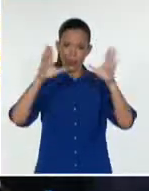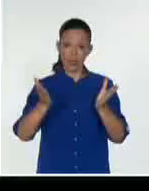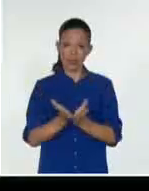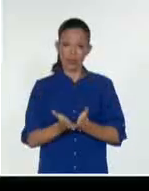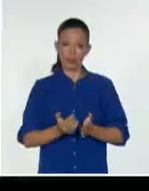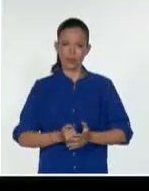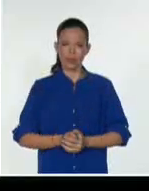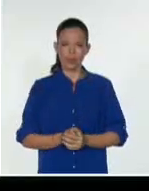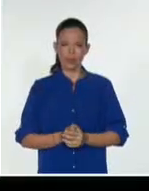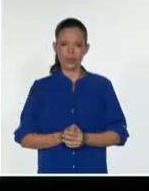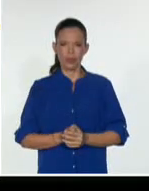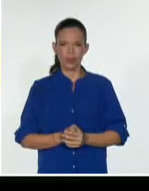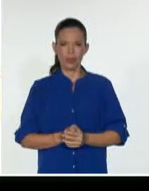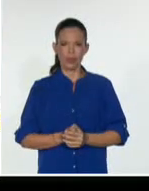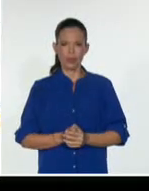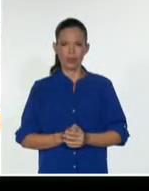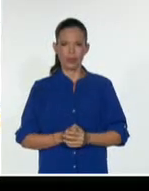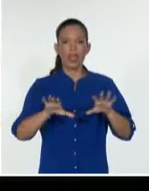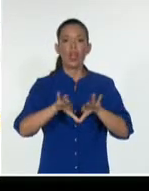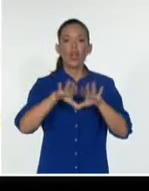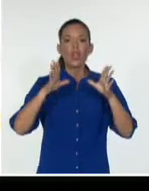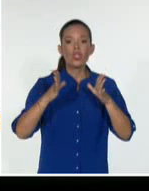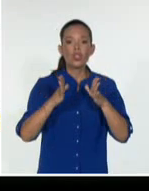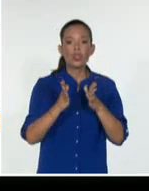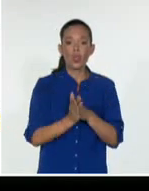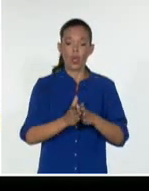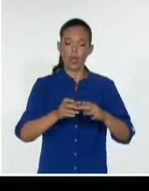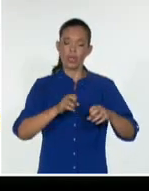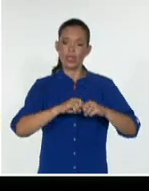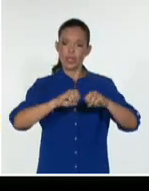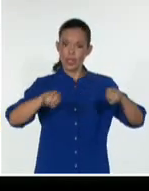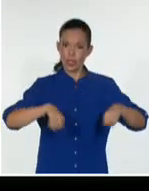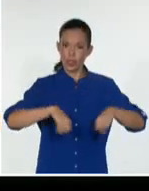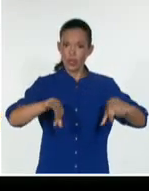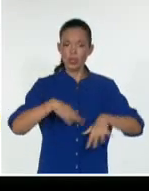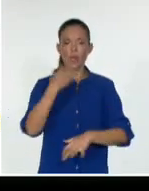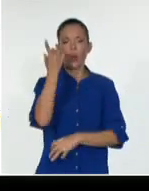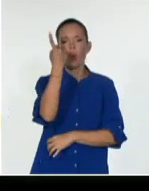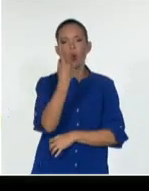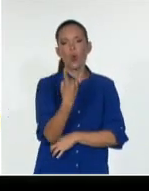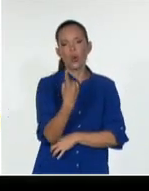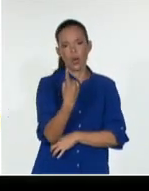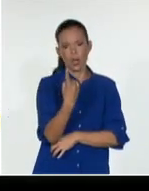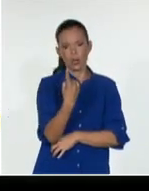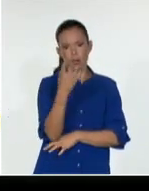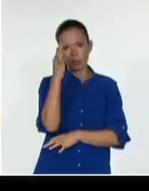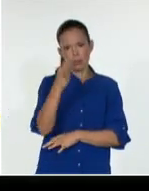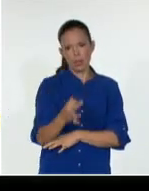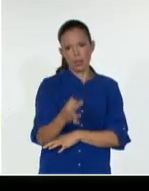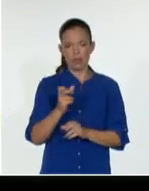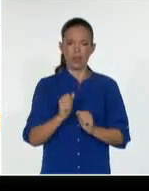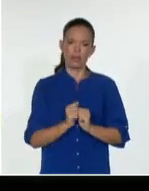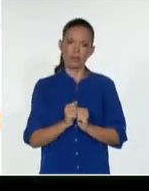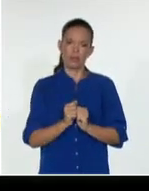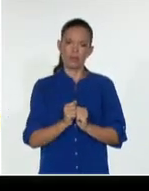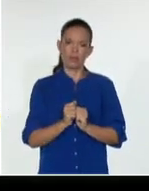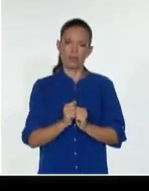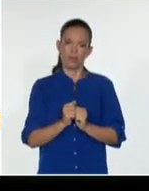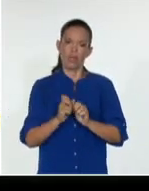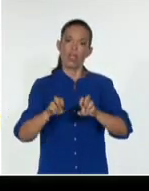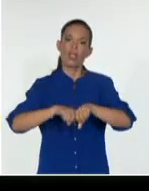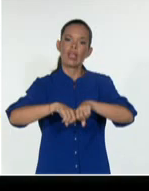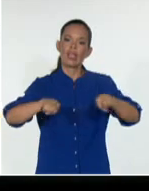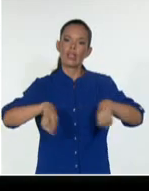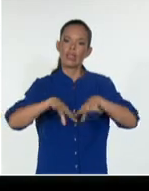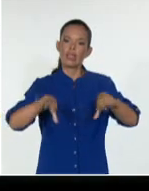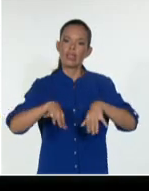Todas estas crisis son en realidad una, la crisis de la vida. Pareciera